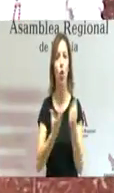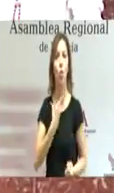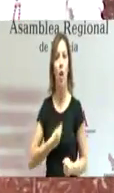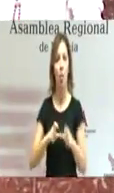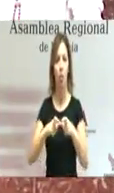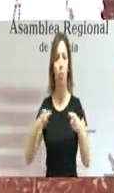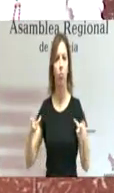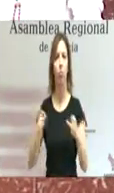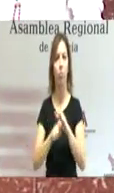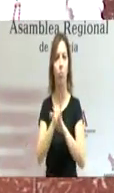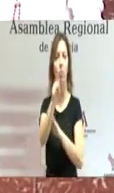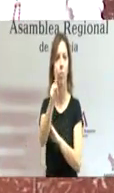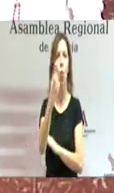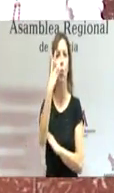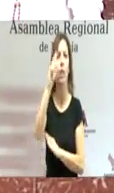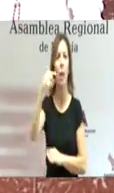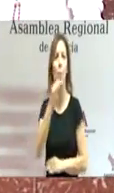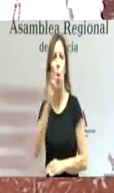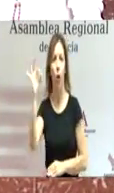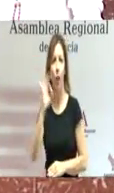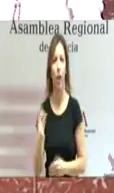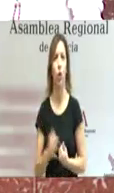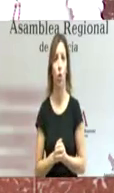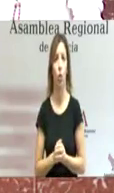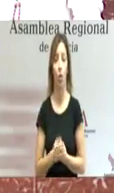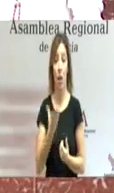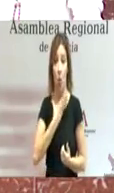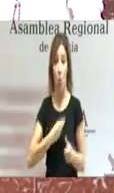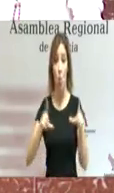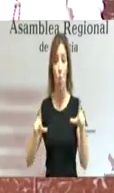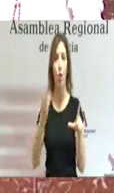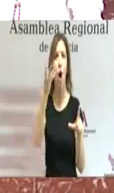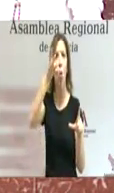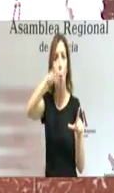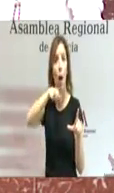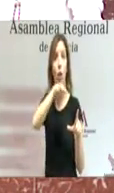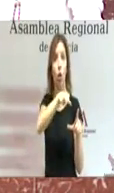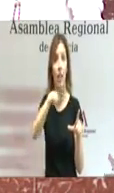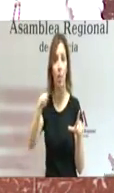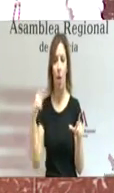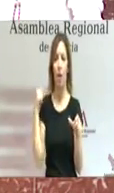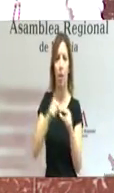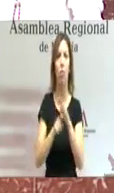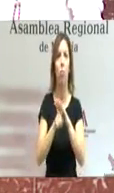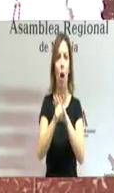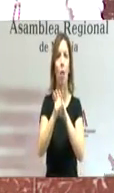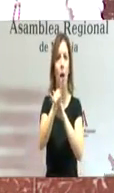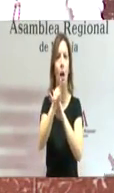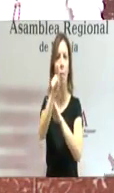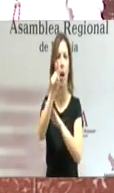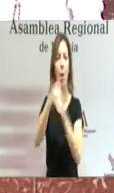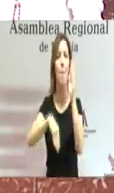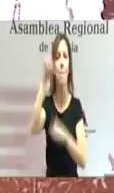en el primer semestre del año. La economía regional ha crecido cuatro trimestres consecutivos en tasas anuales superiores al